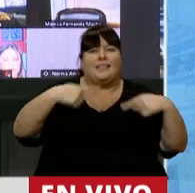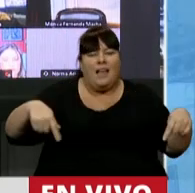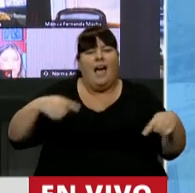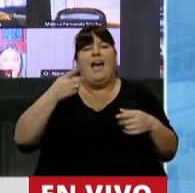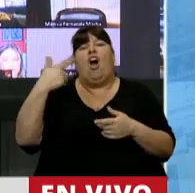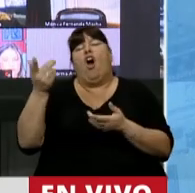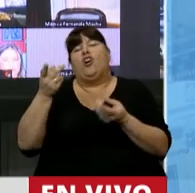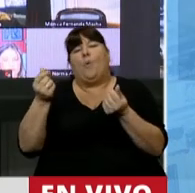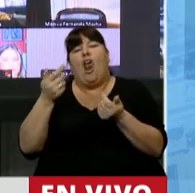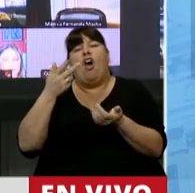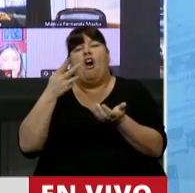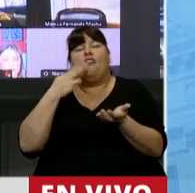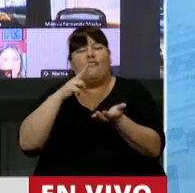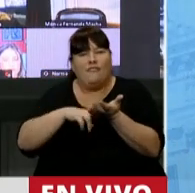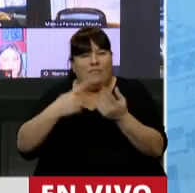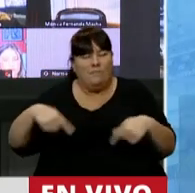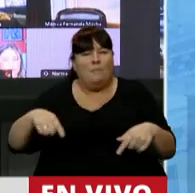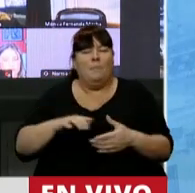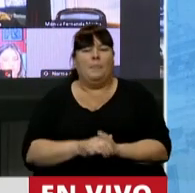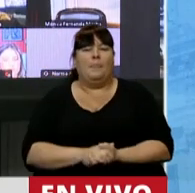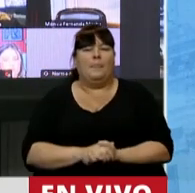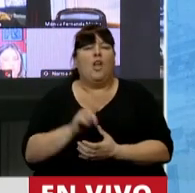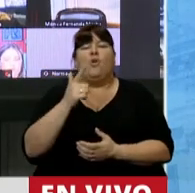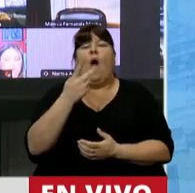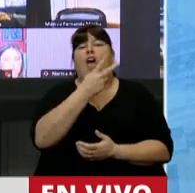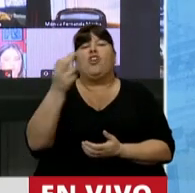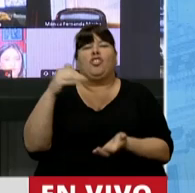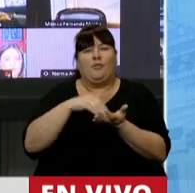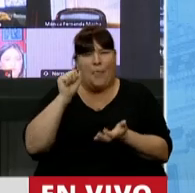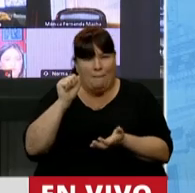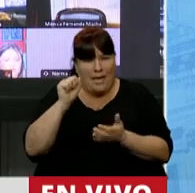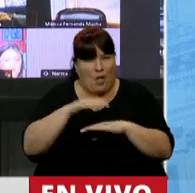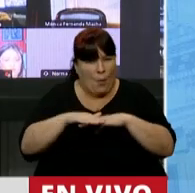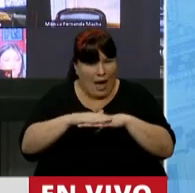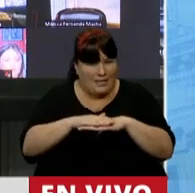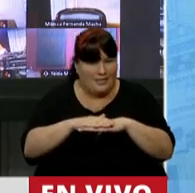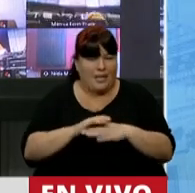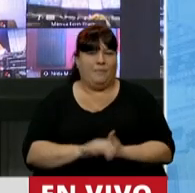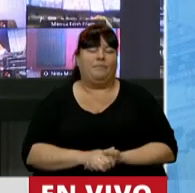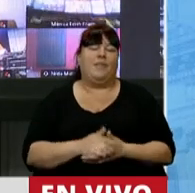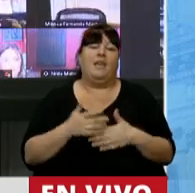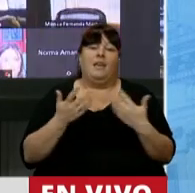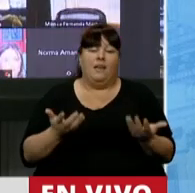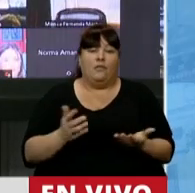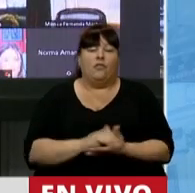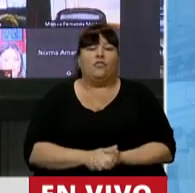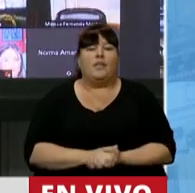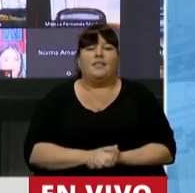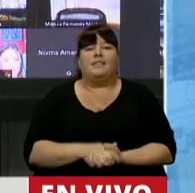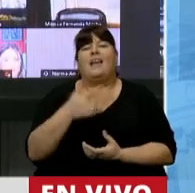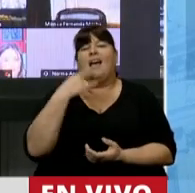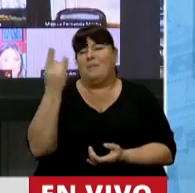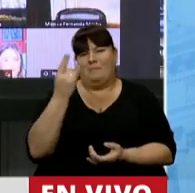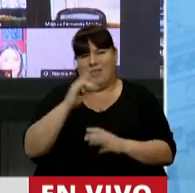los valores fiscales y demás, que no tienen 200 millones de pesos de base? Entonces, es una